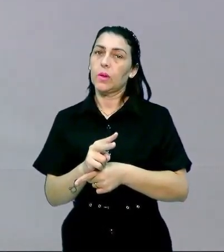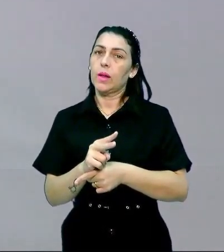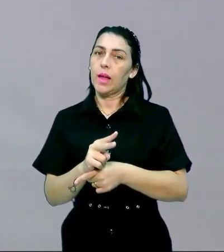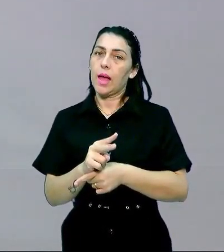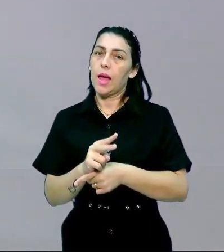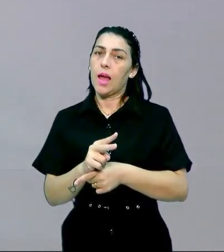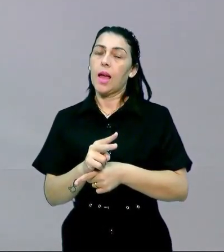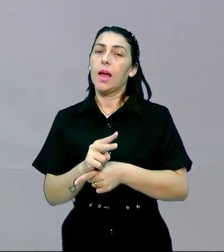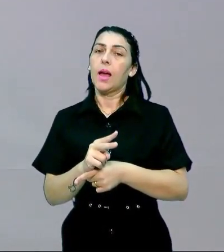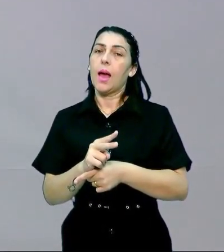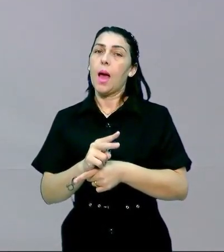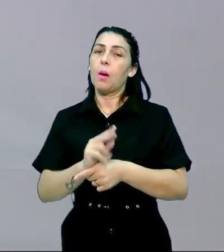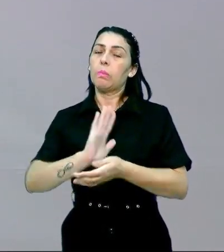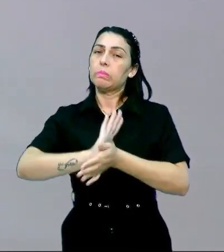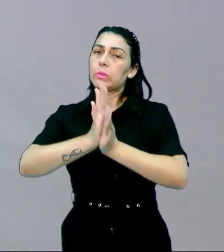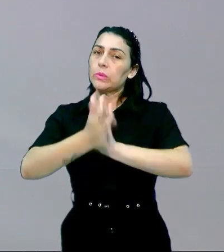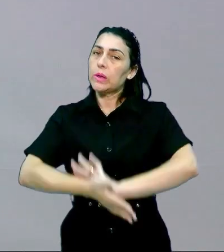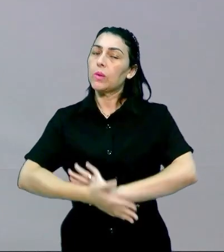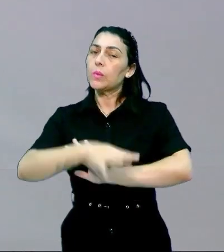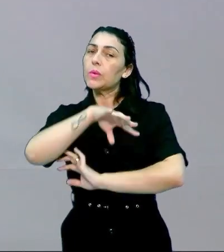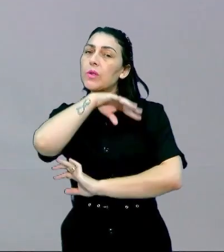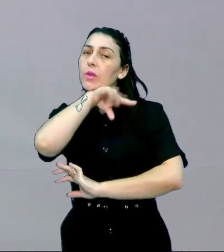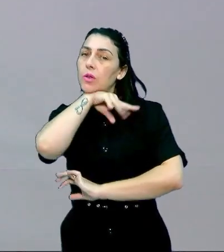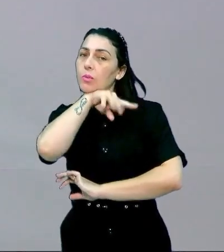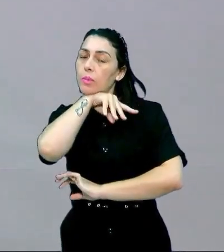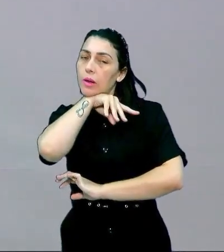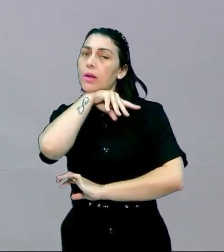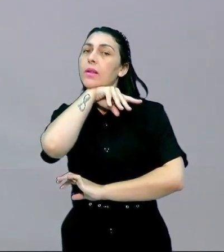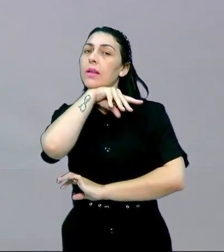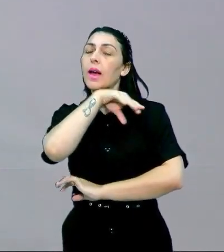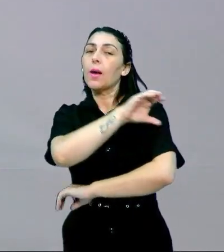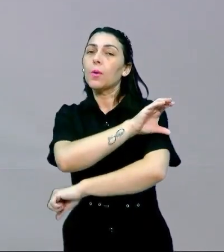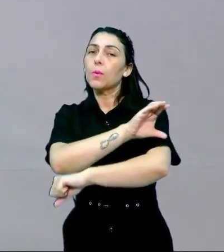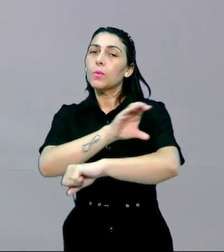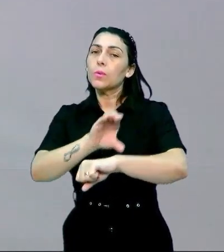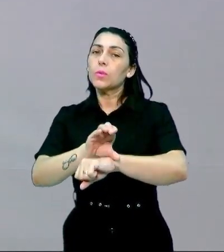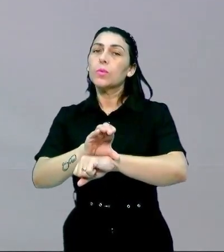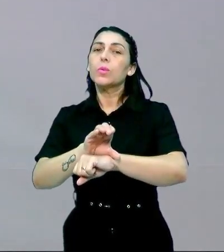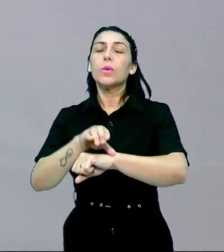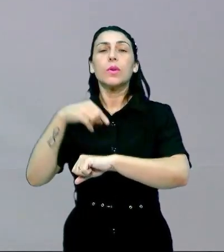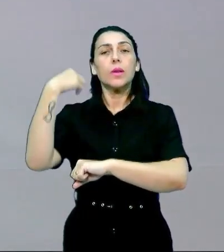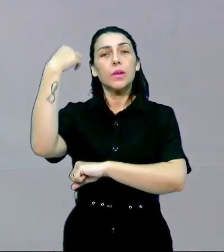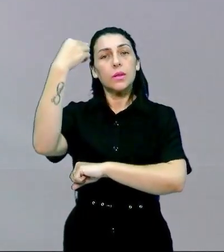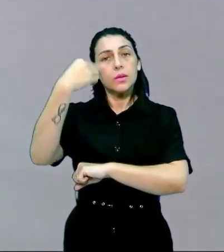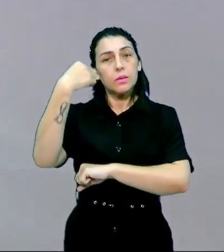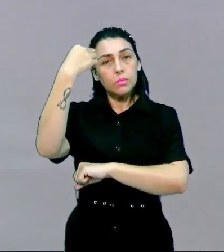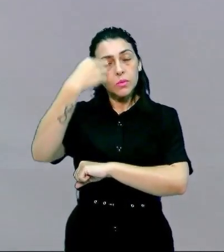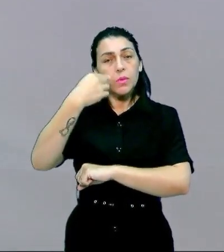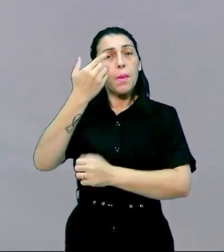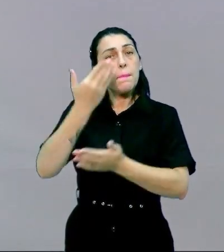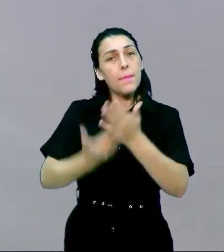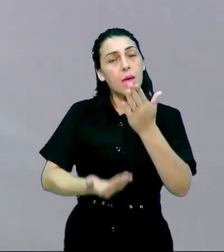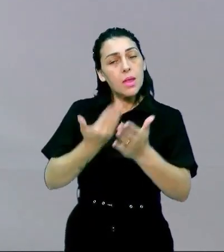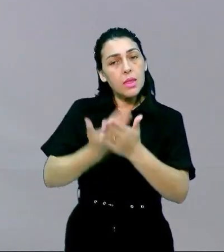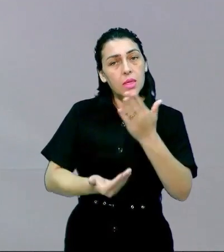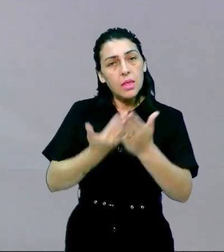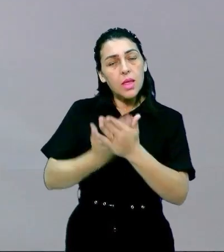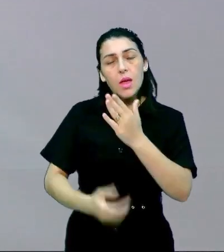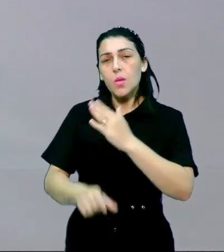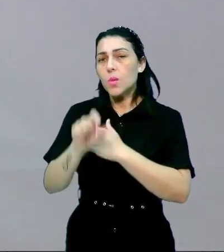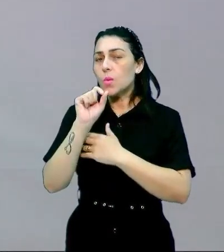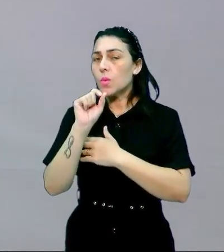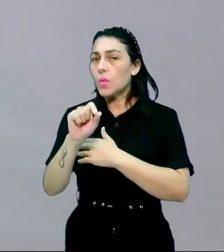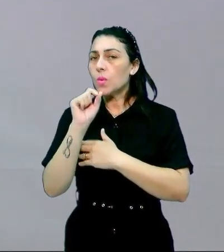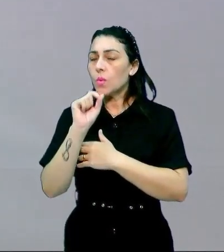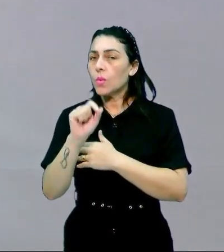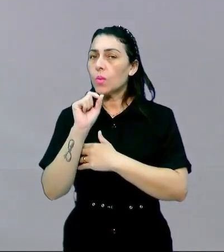maltrato a los animales entonces cada vez más la cultura española ella va a y medio que perdiendo un poco de